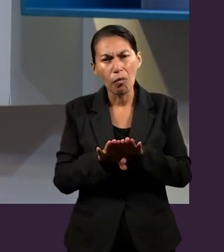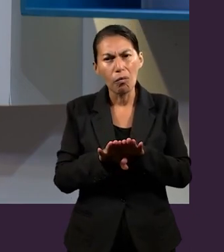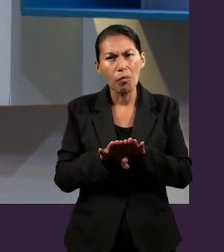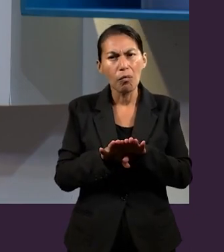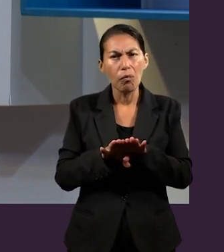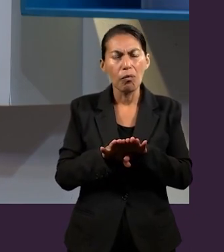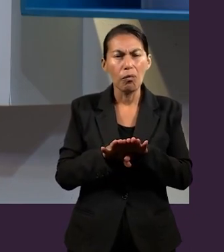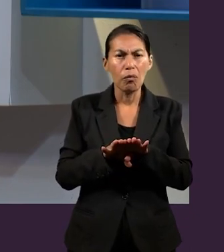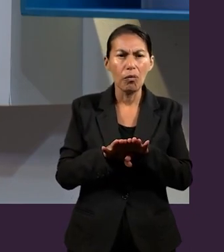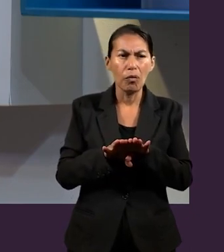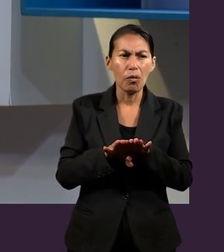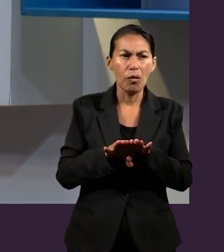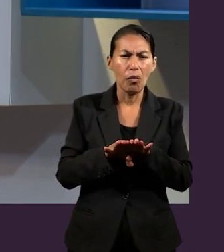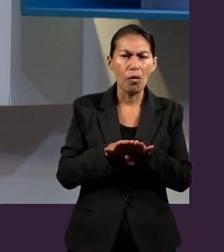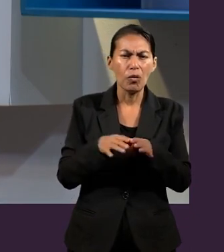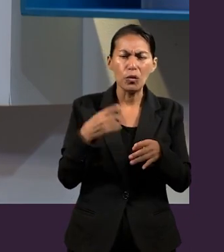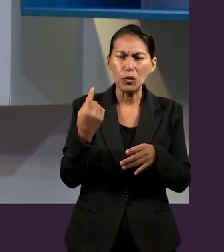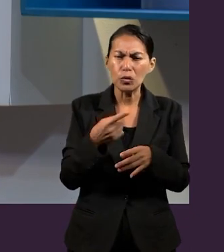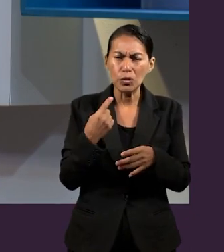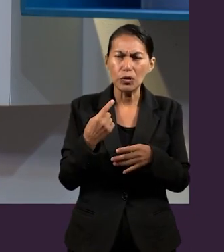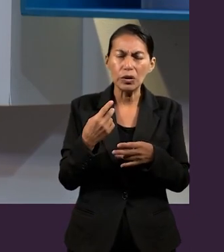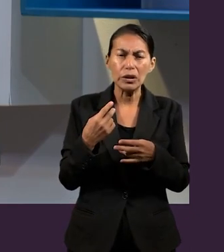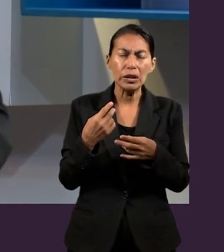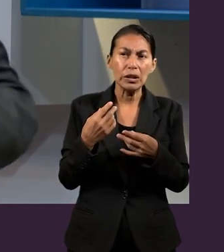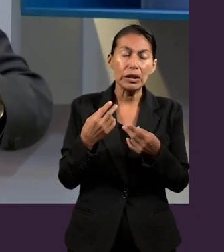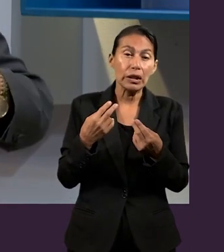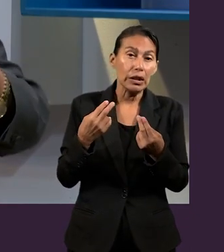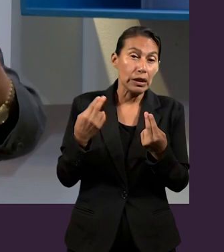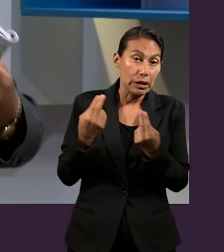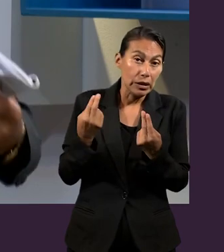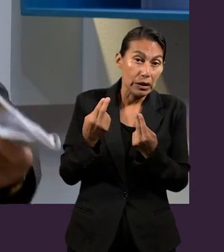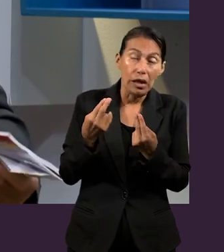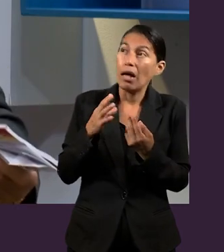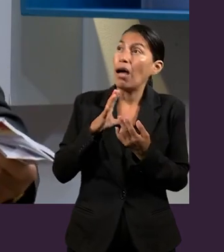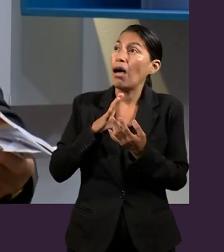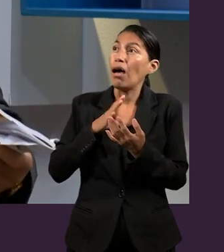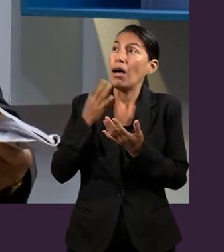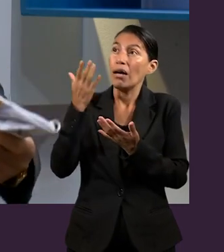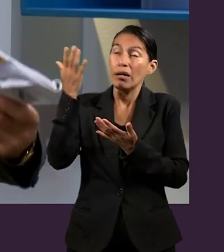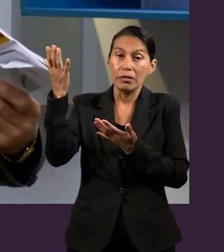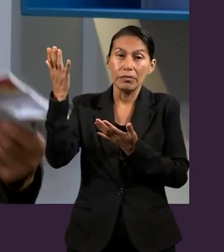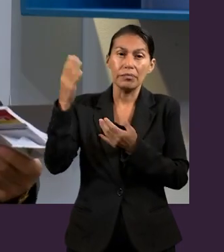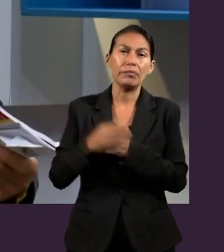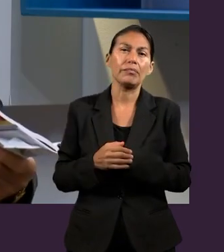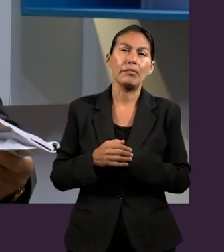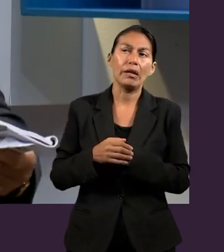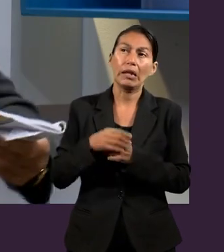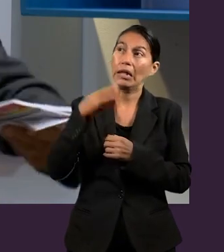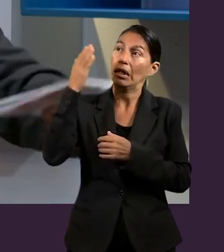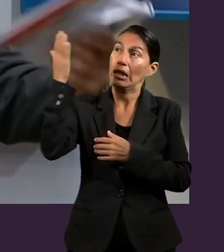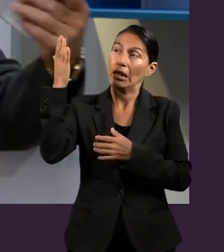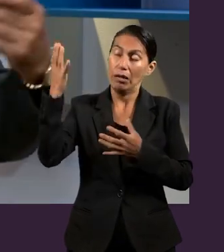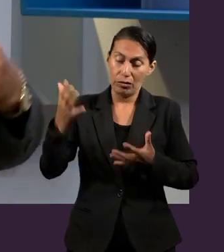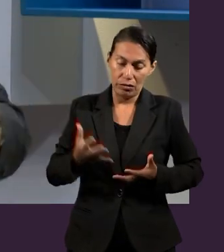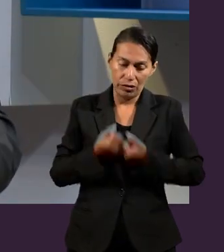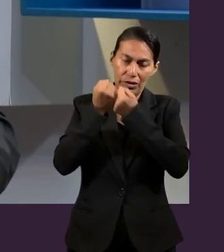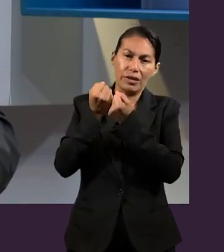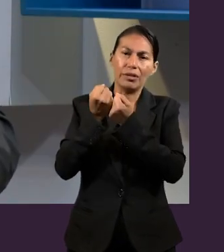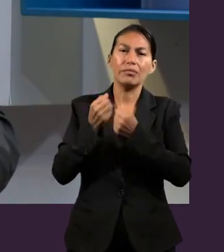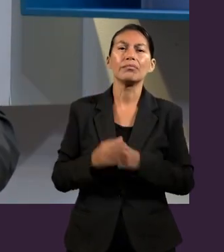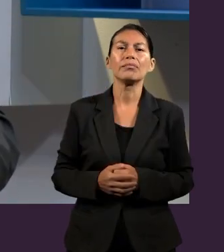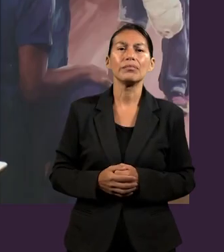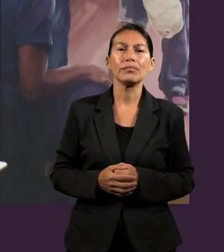La forma como se nos presenta y la necesidad que tenemos de que se nos